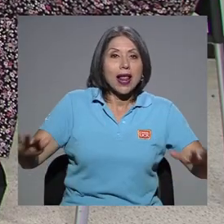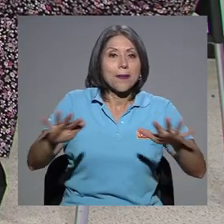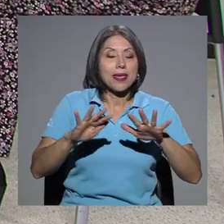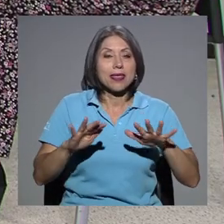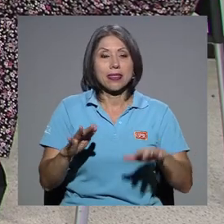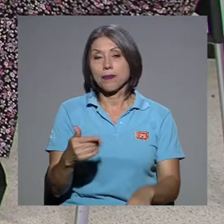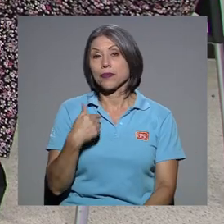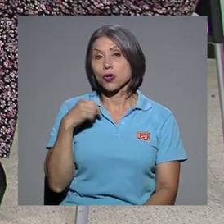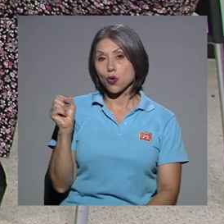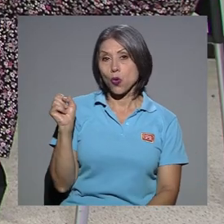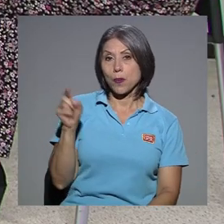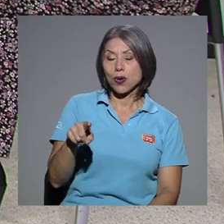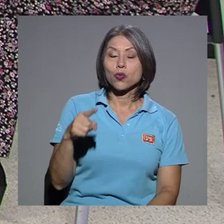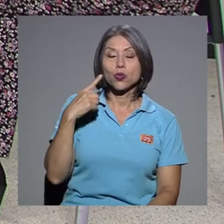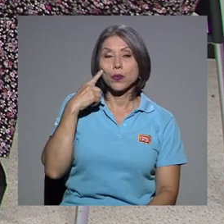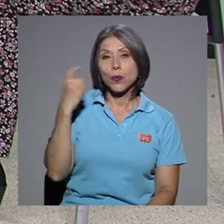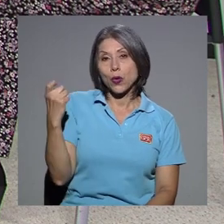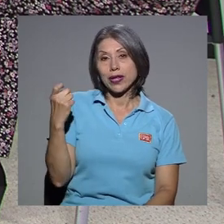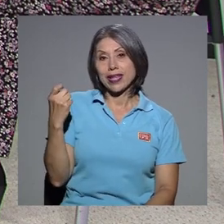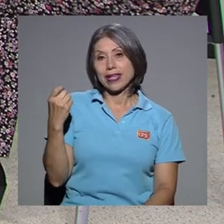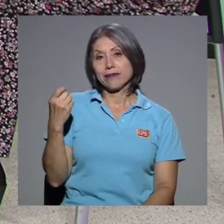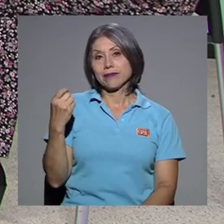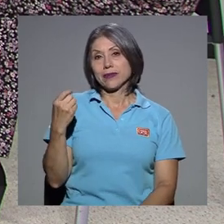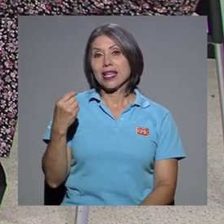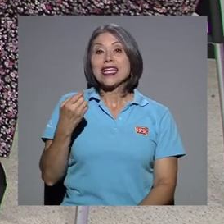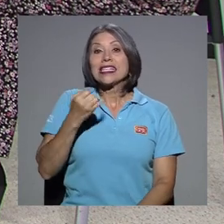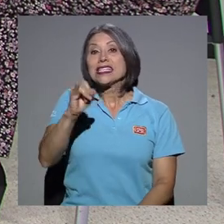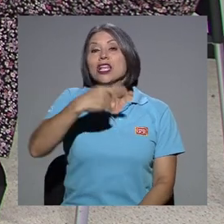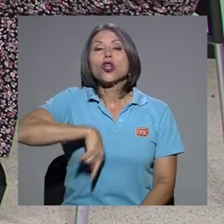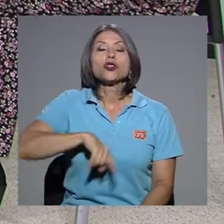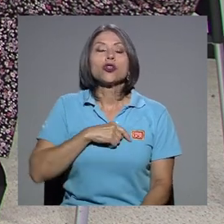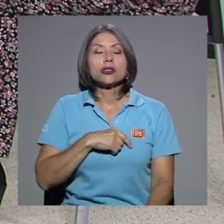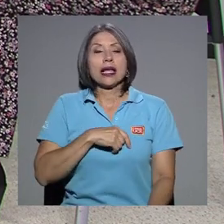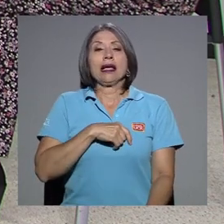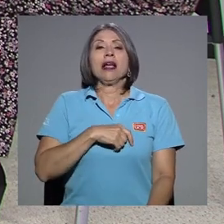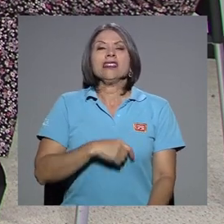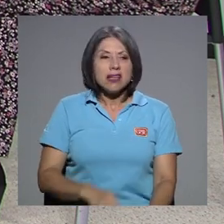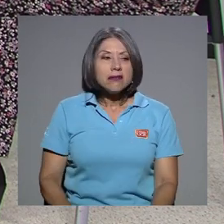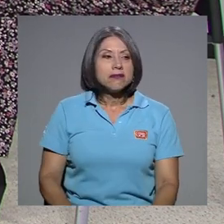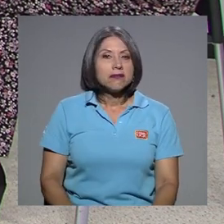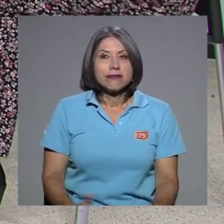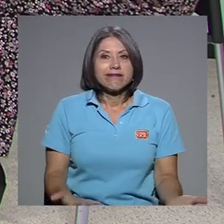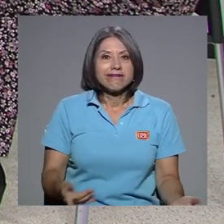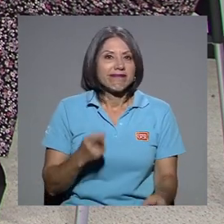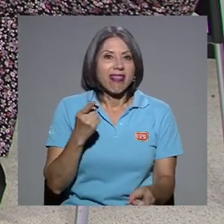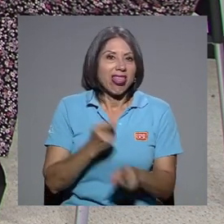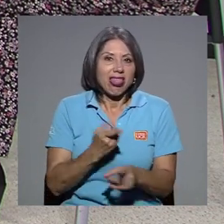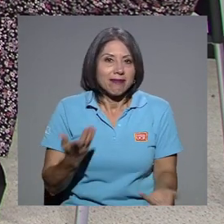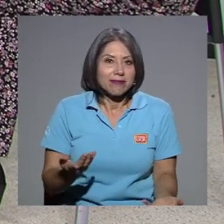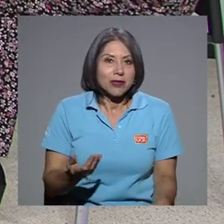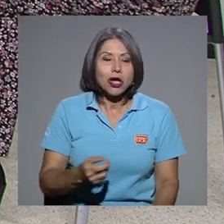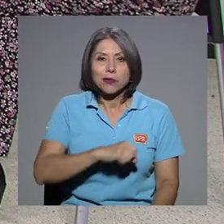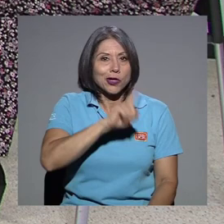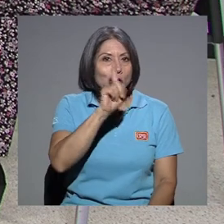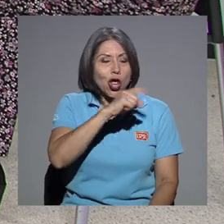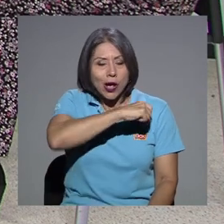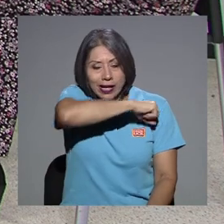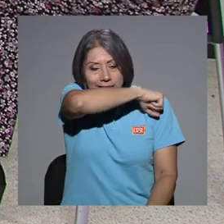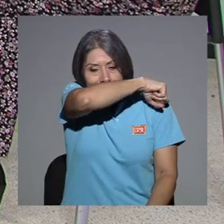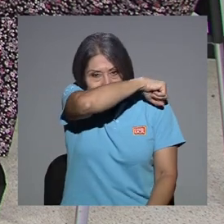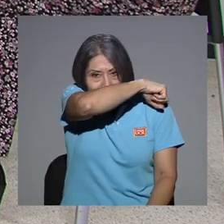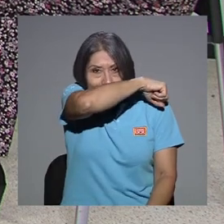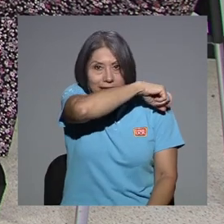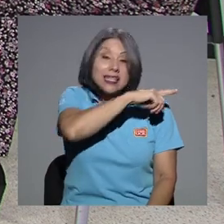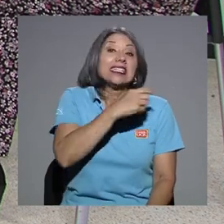Sí. Justamente porque, a ver, igual, si no estornudamos de la manera correcta, no estornudamos o no tosemos de la manera correcta, las partículitas